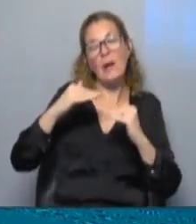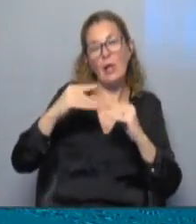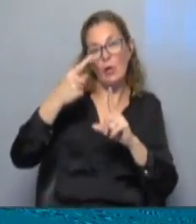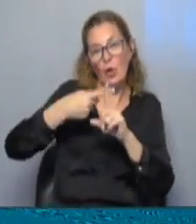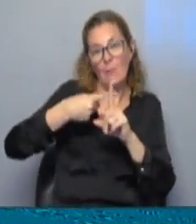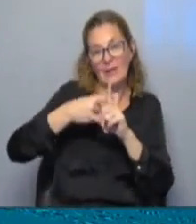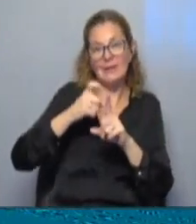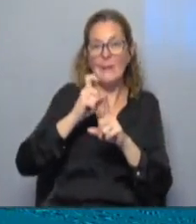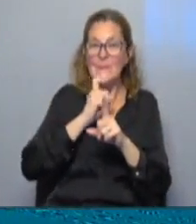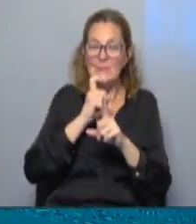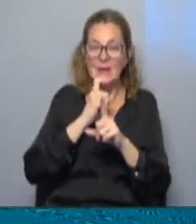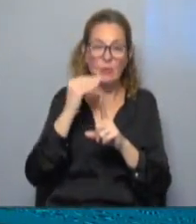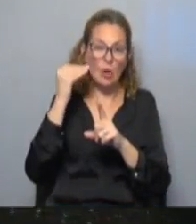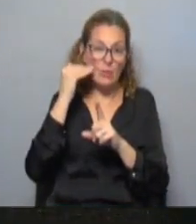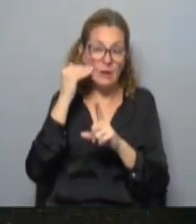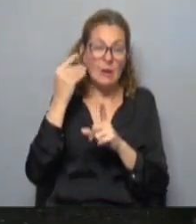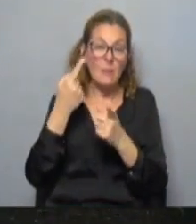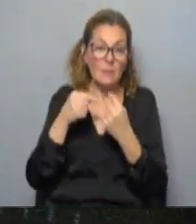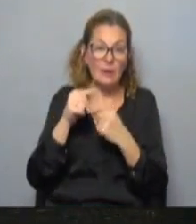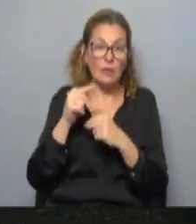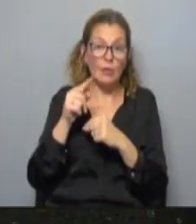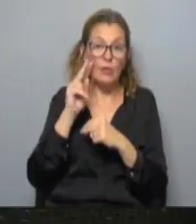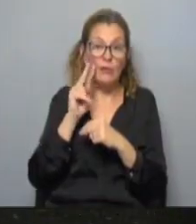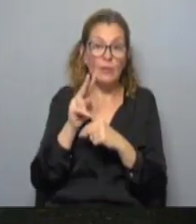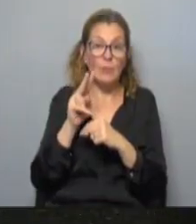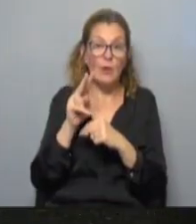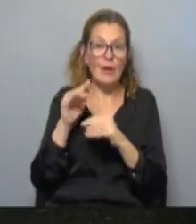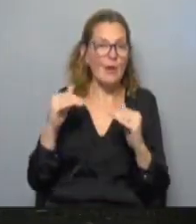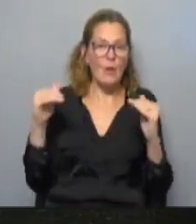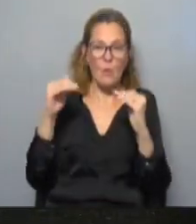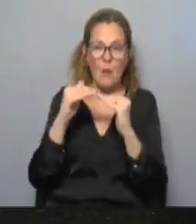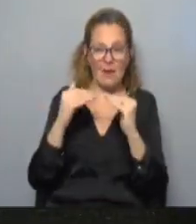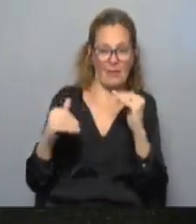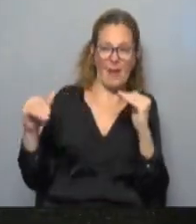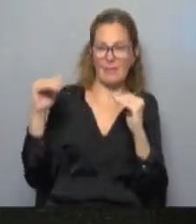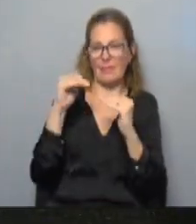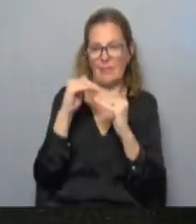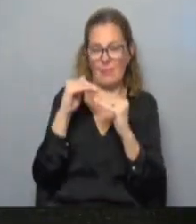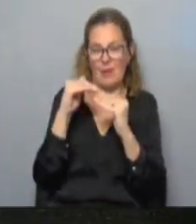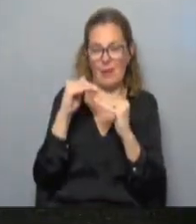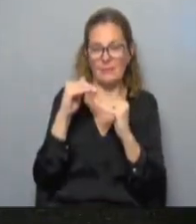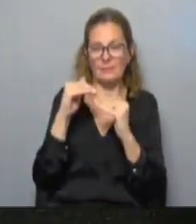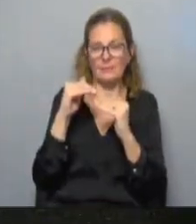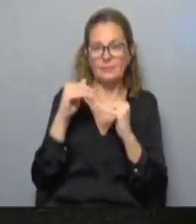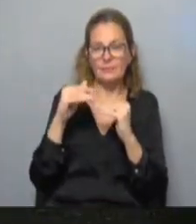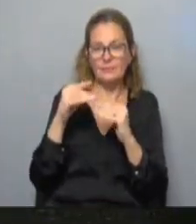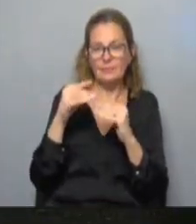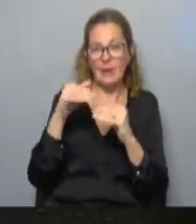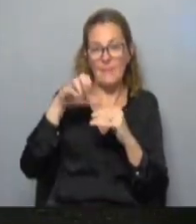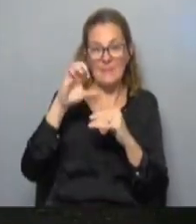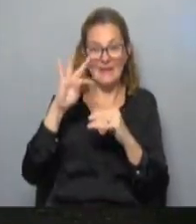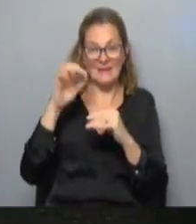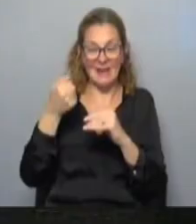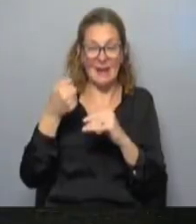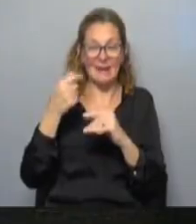meses de marzo y de abril pero esto lo ubica igualmente por encima del rango meta que es